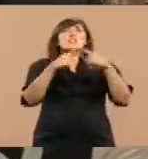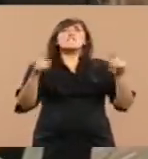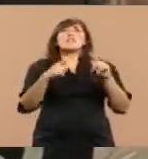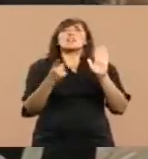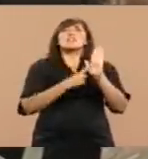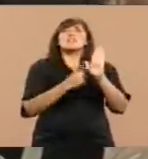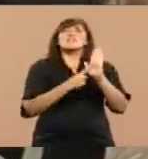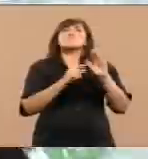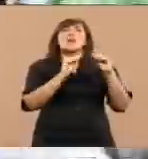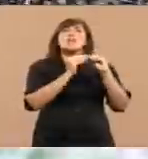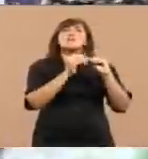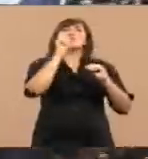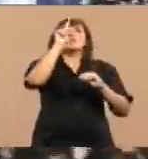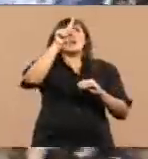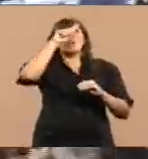Naciones Unidas.